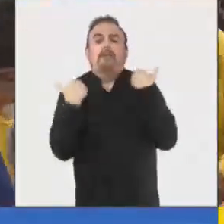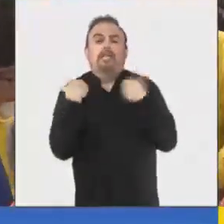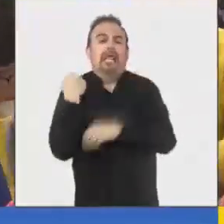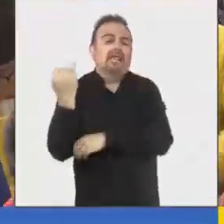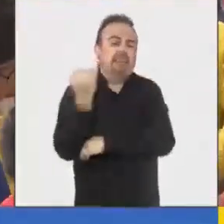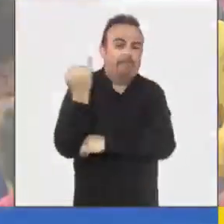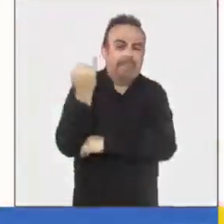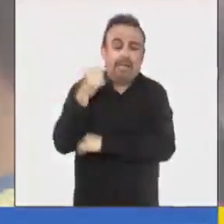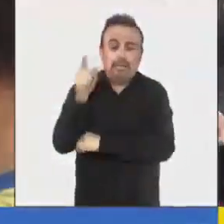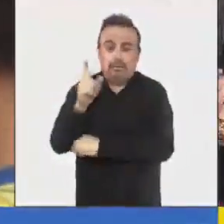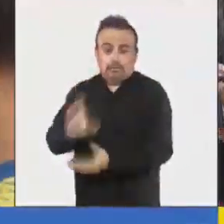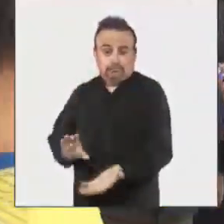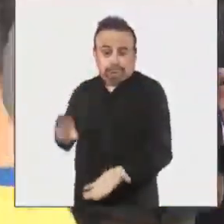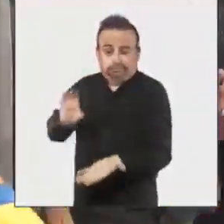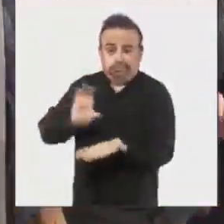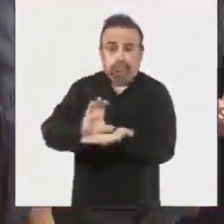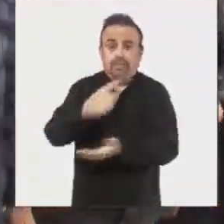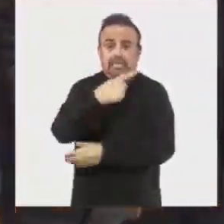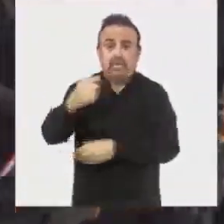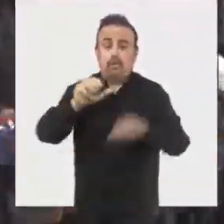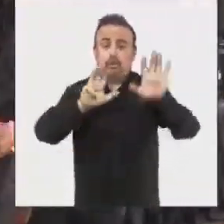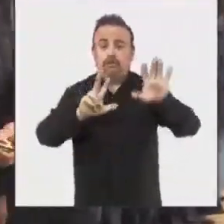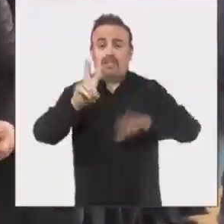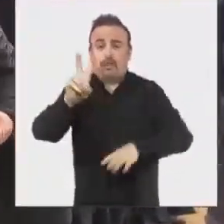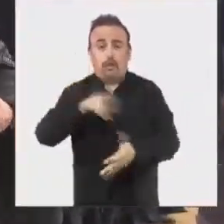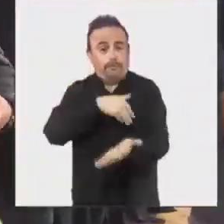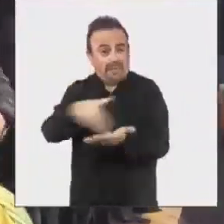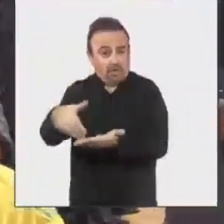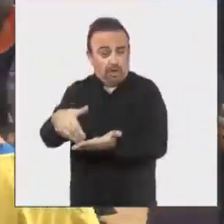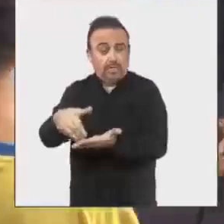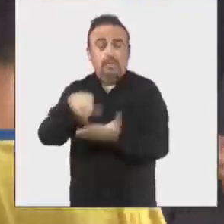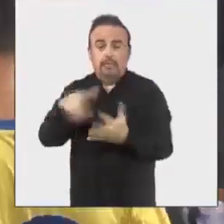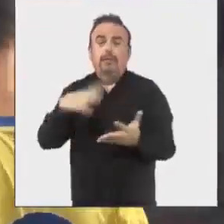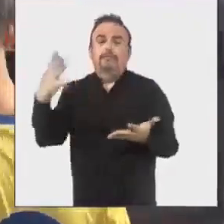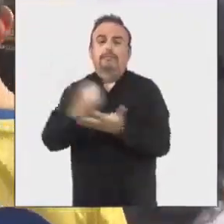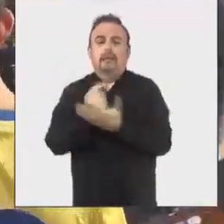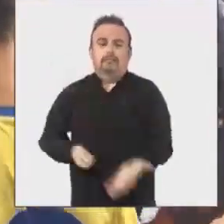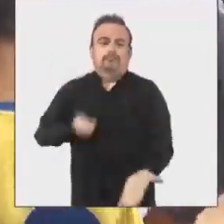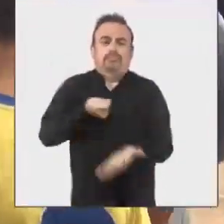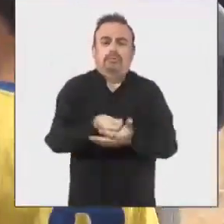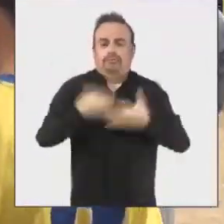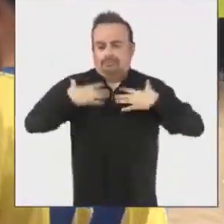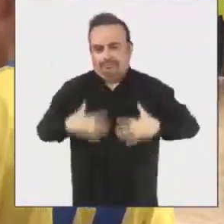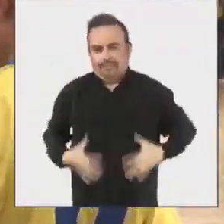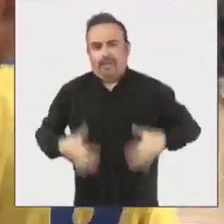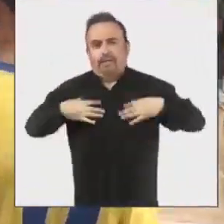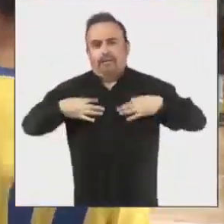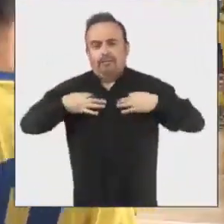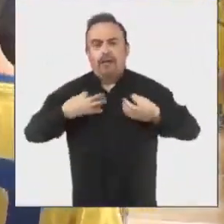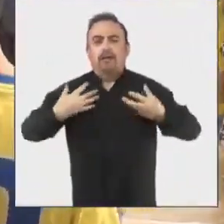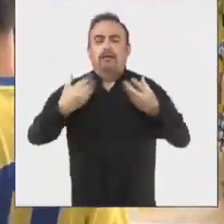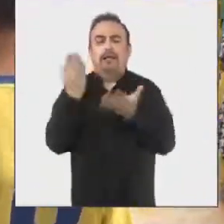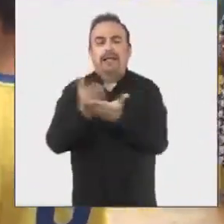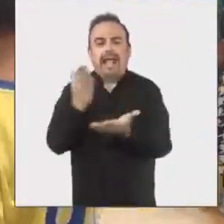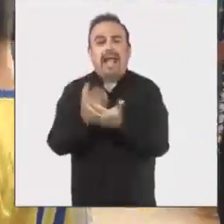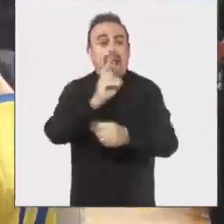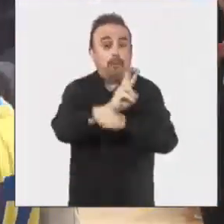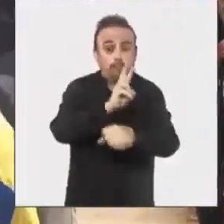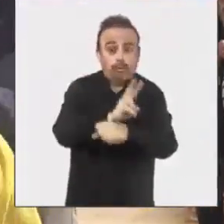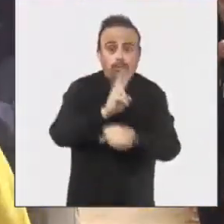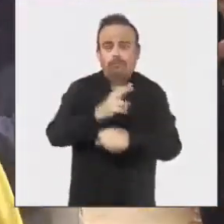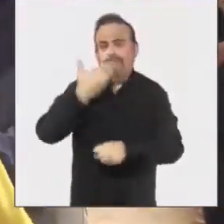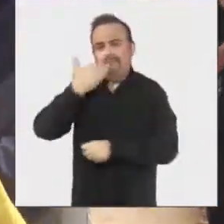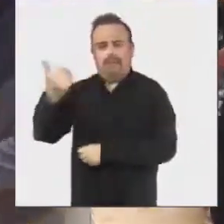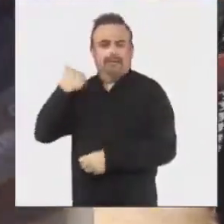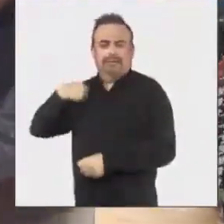Con una inversión de 192 millones de pesos se logró financiar vestimenta, equipamiento y clases con profesores